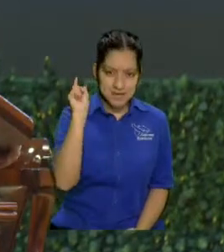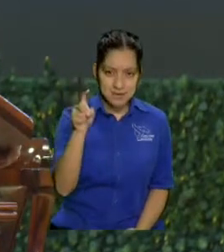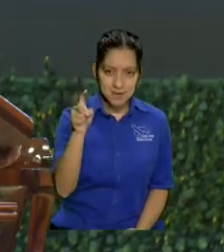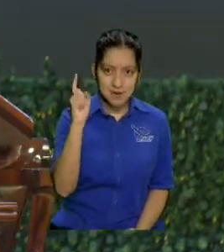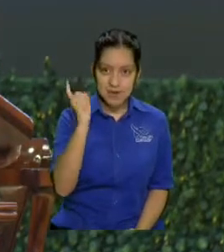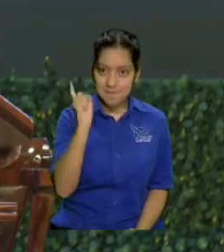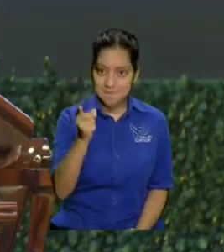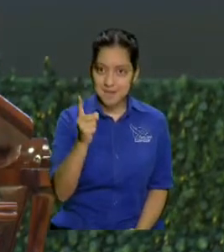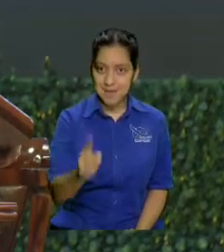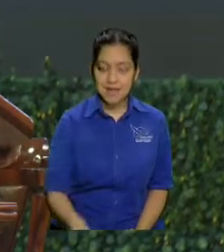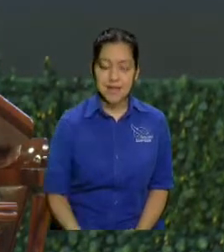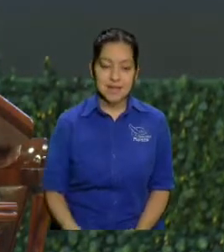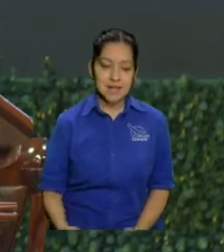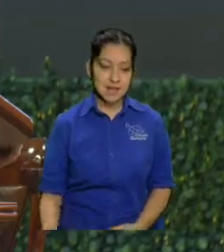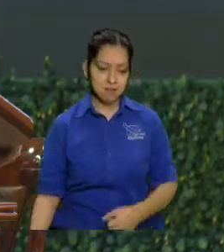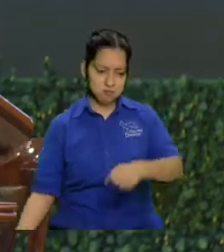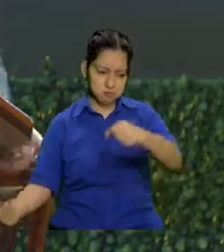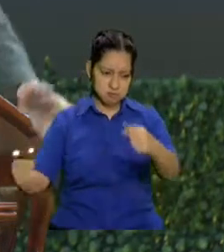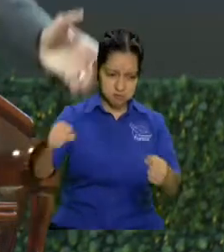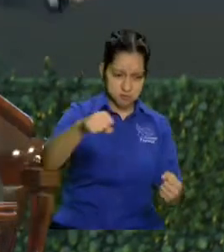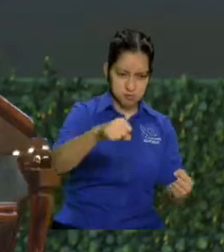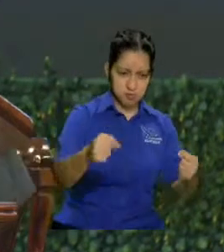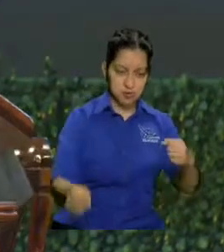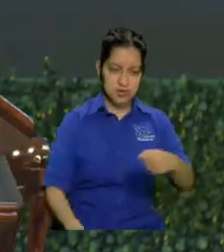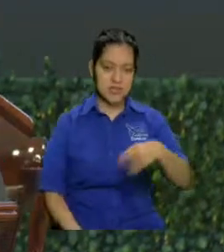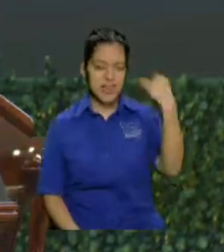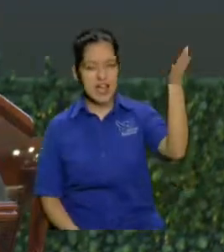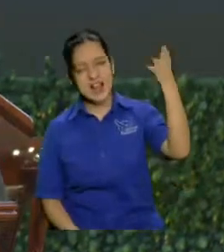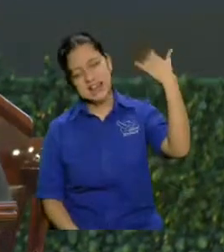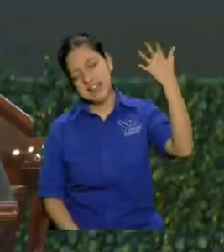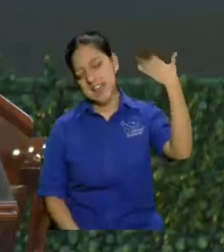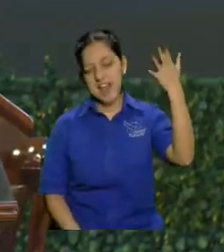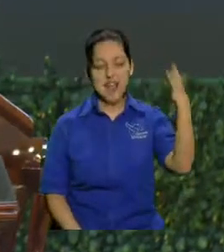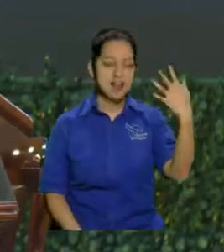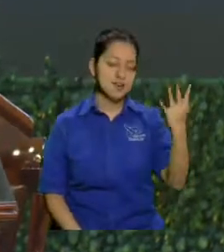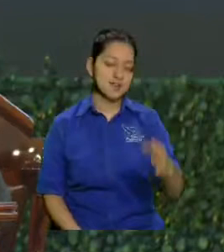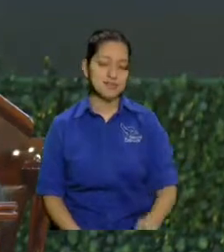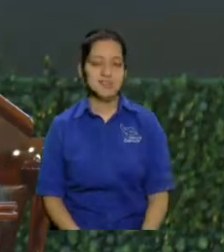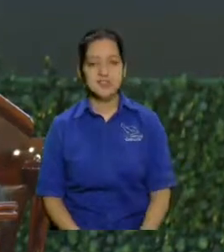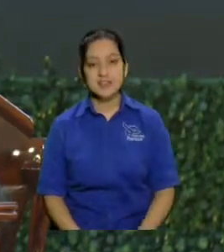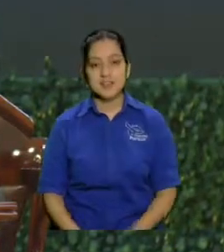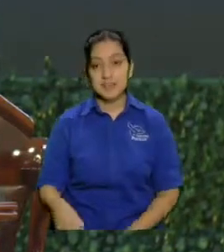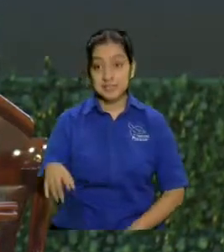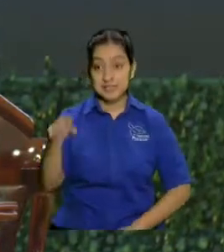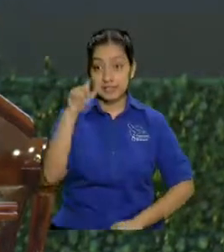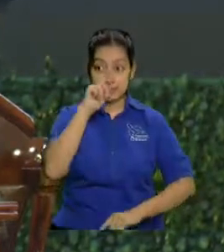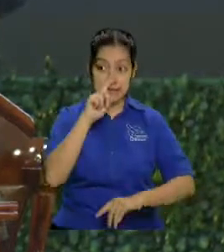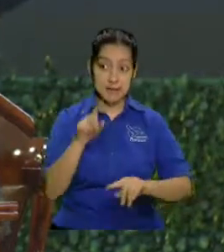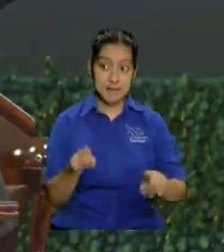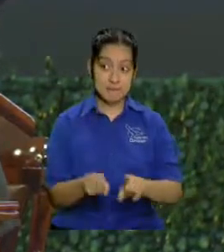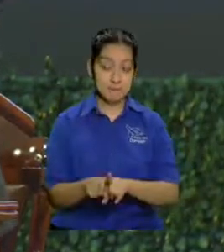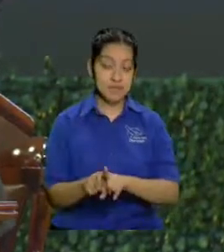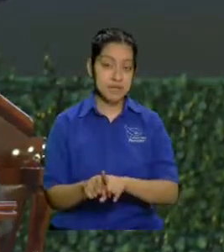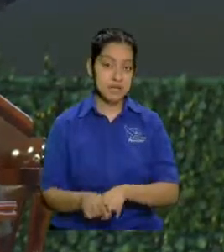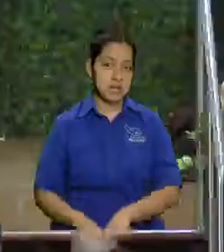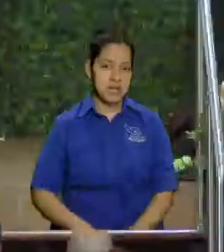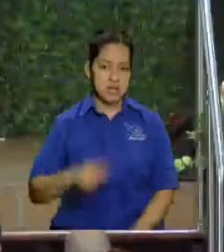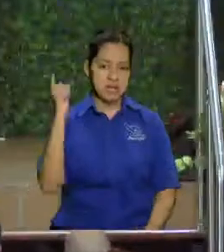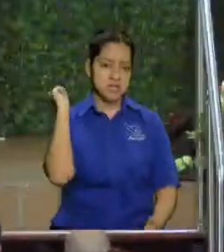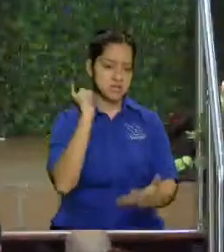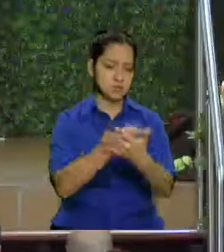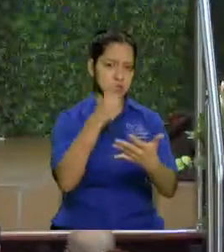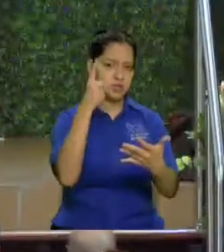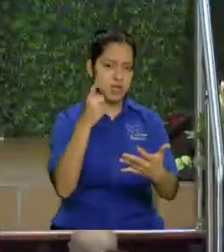echaron tres veces el carro le hicieron señas le sacaron la mano y no solo la mano sino que le sacaron el 10 de mayo y